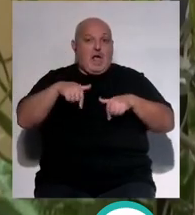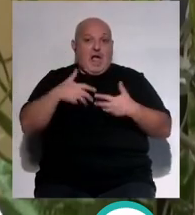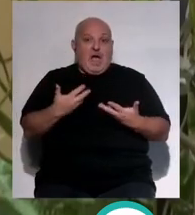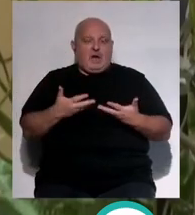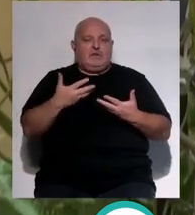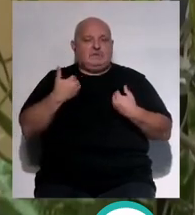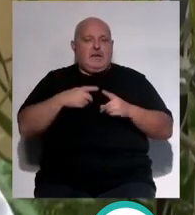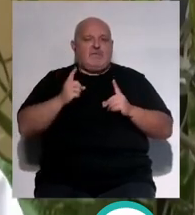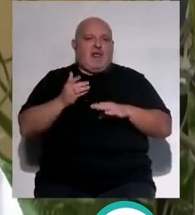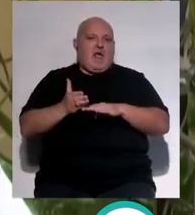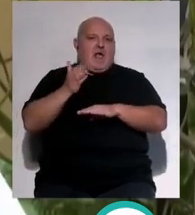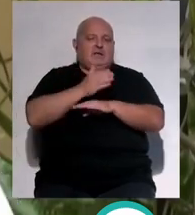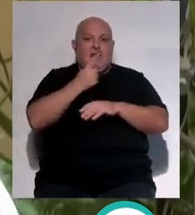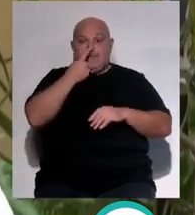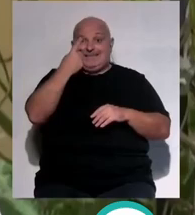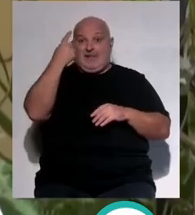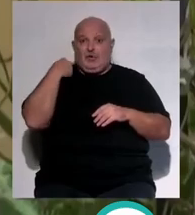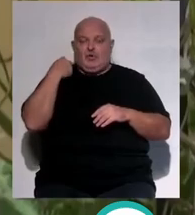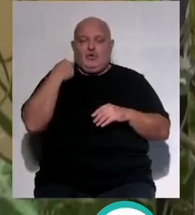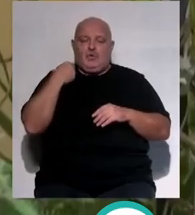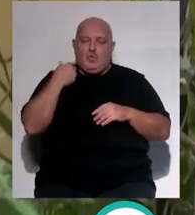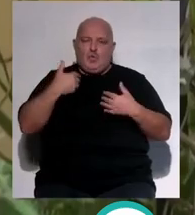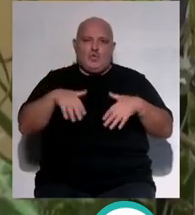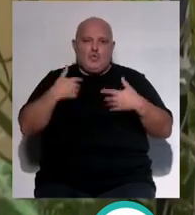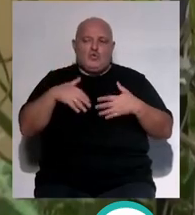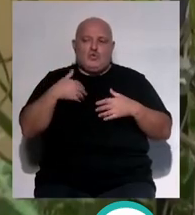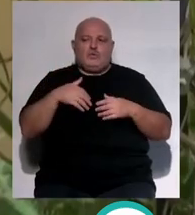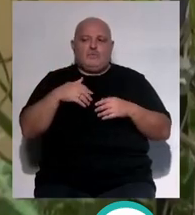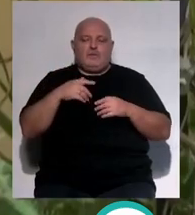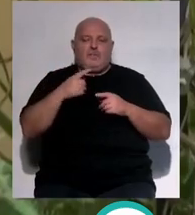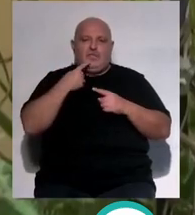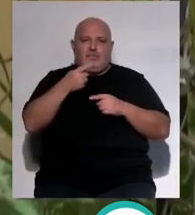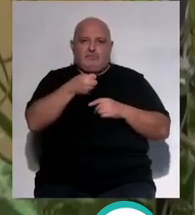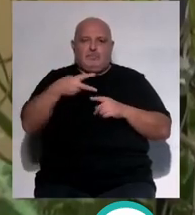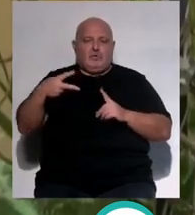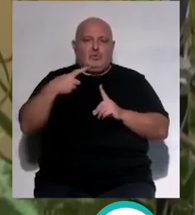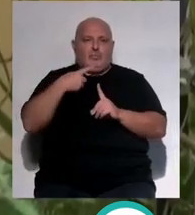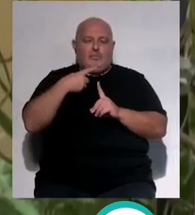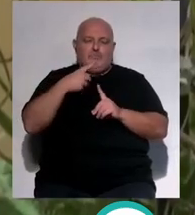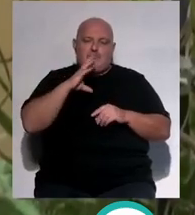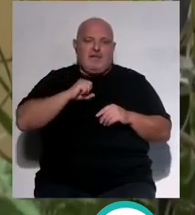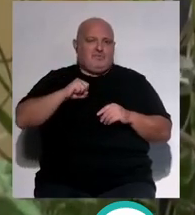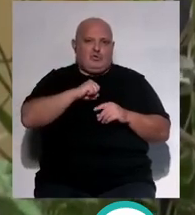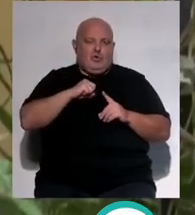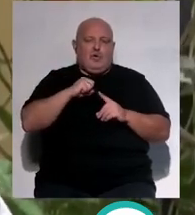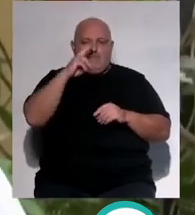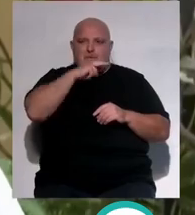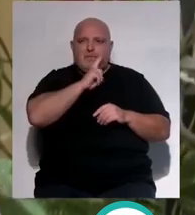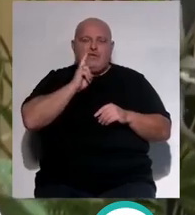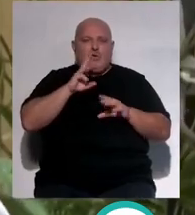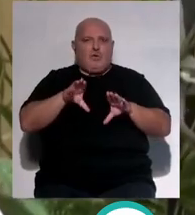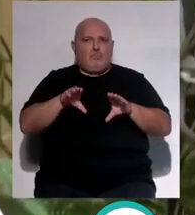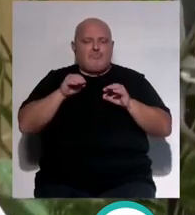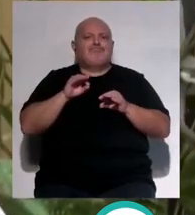sin embargo, podemos prevenirlo. El año pasado, desde luego, sí que es verdad que ahí sí que te puedo decir que la cobertura fue maravillosa, los padres y las madres lo